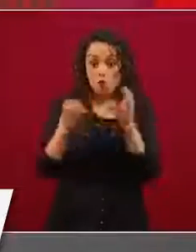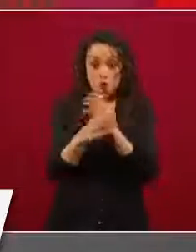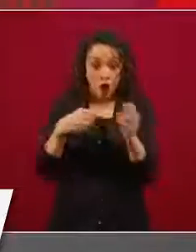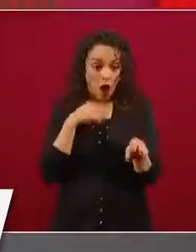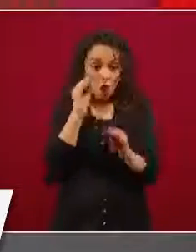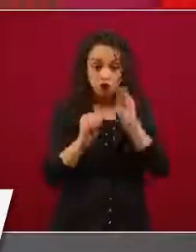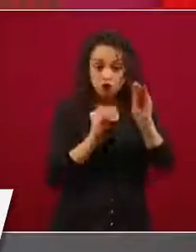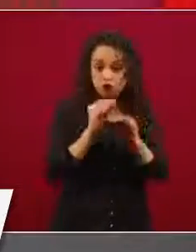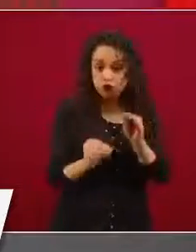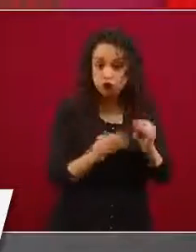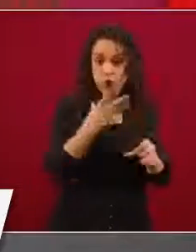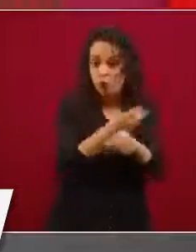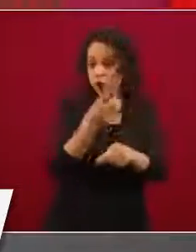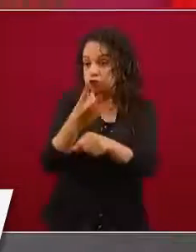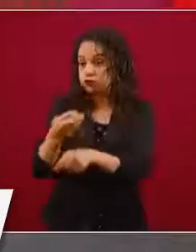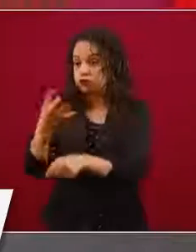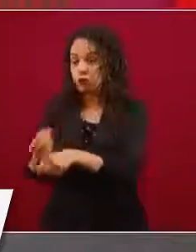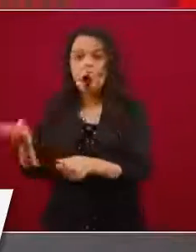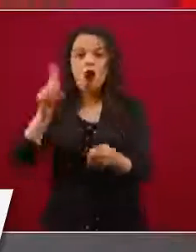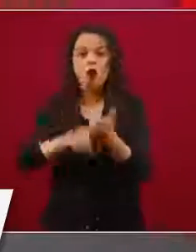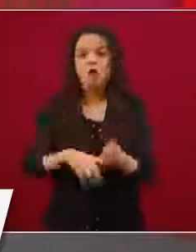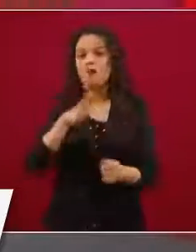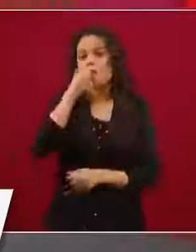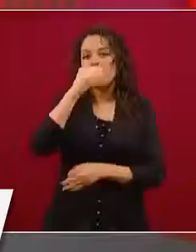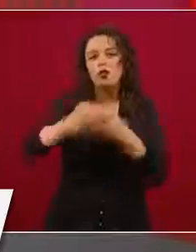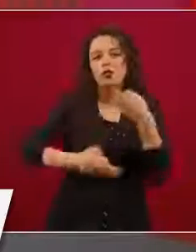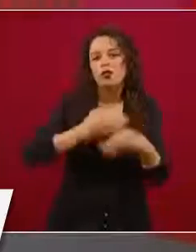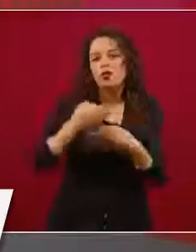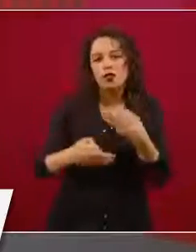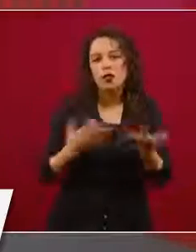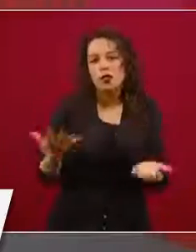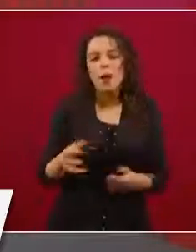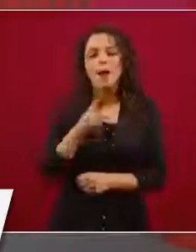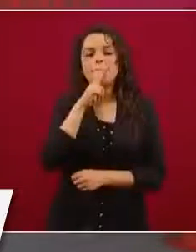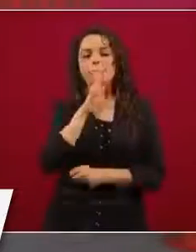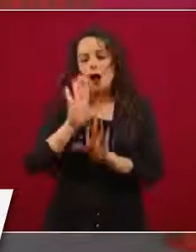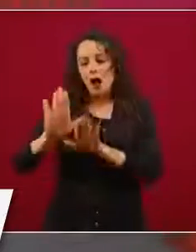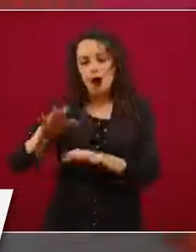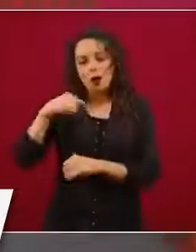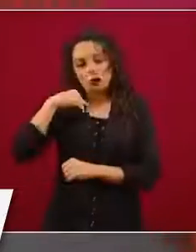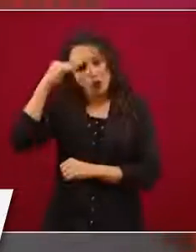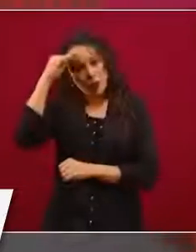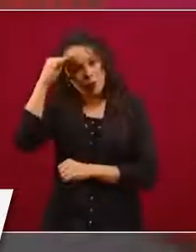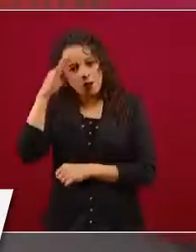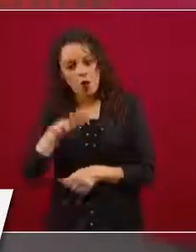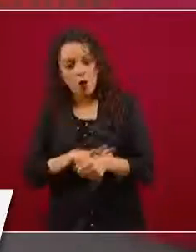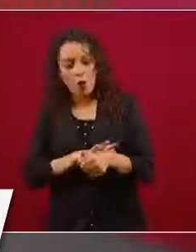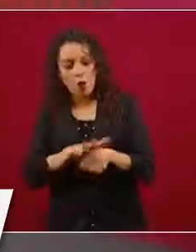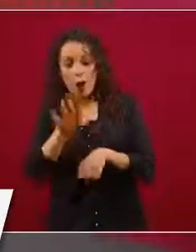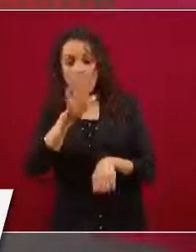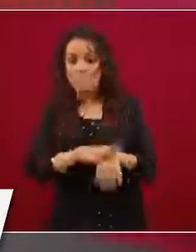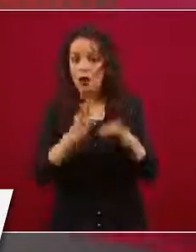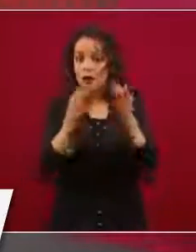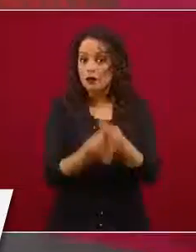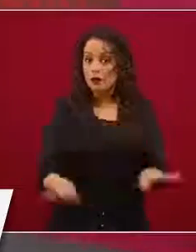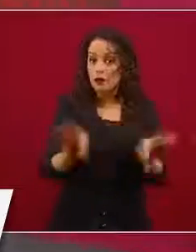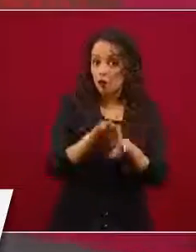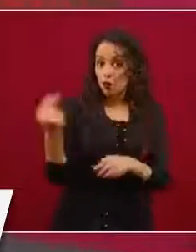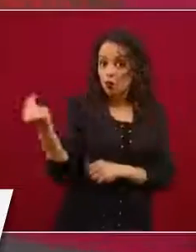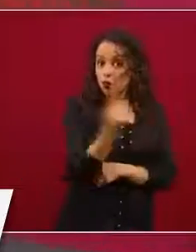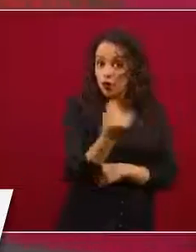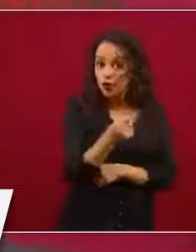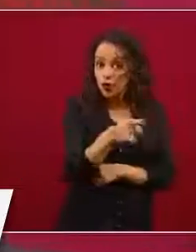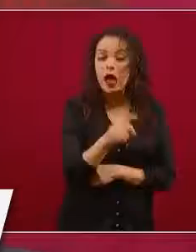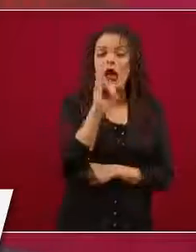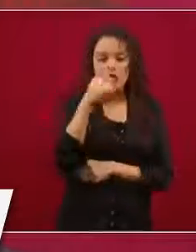Entonces, estoy atendiendo lo que considero básico, fundamental.